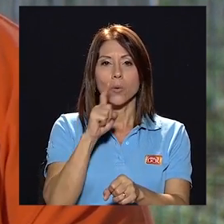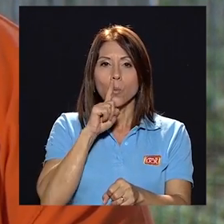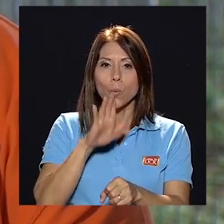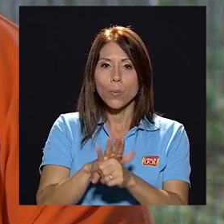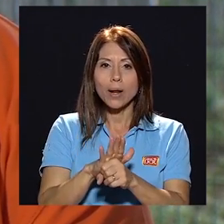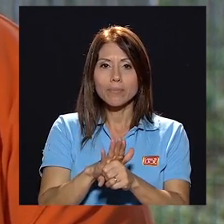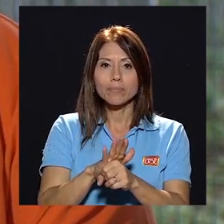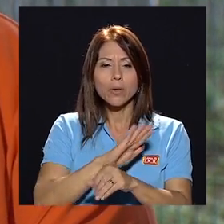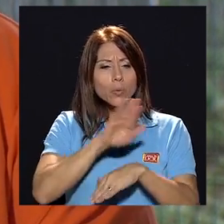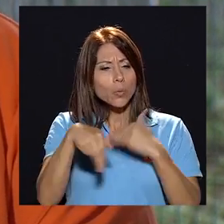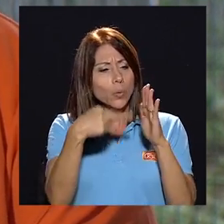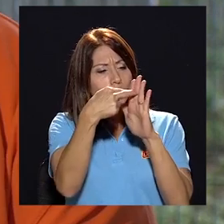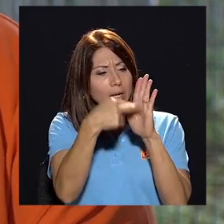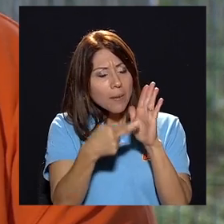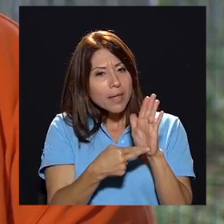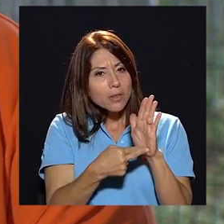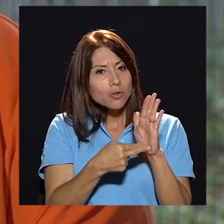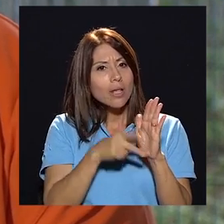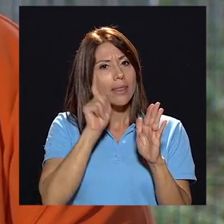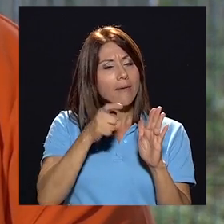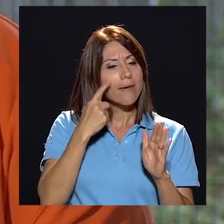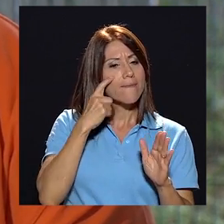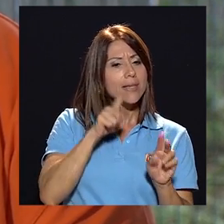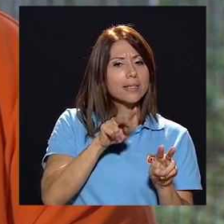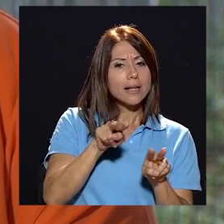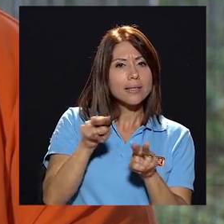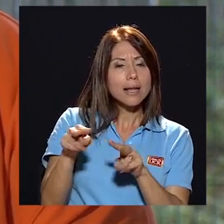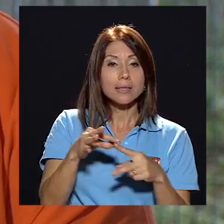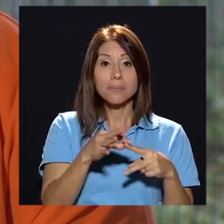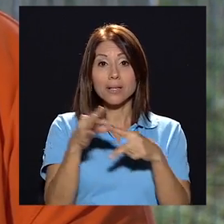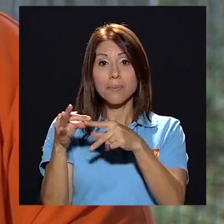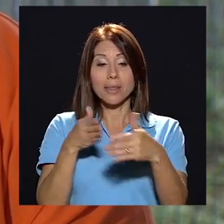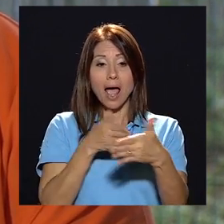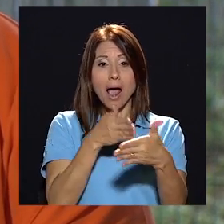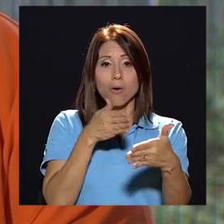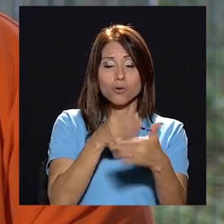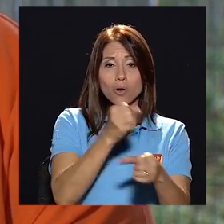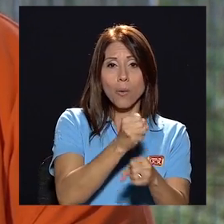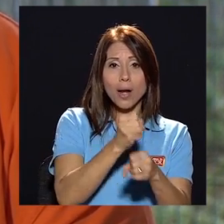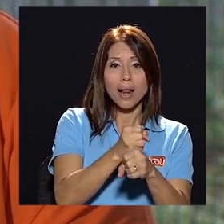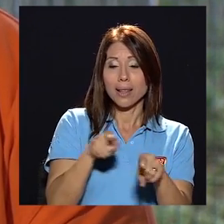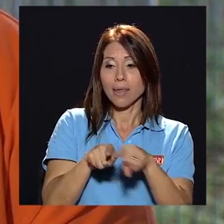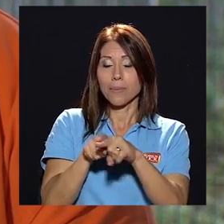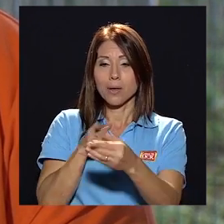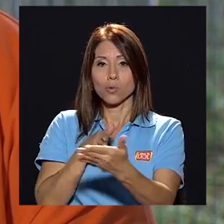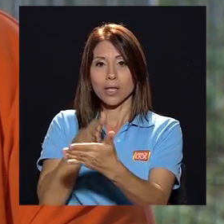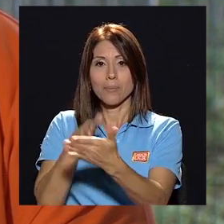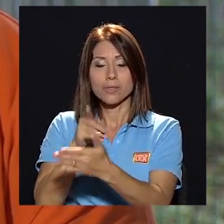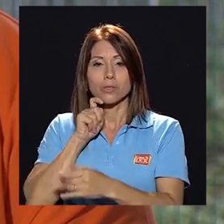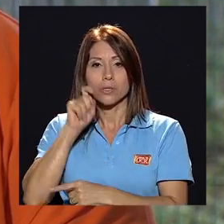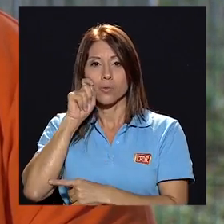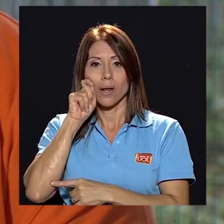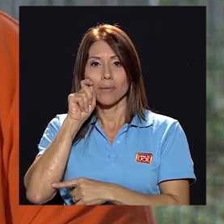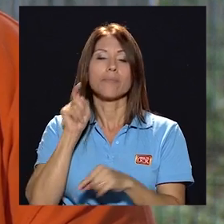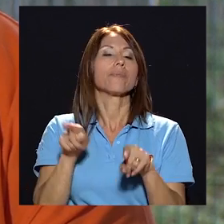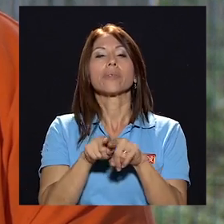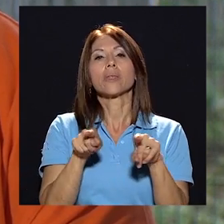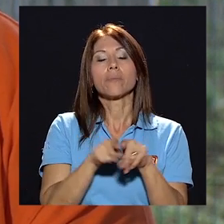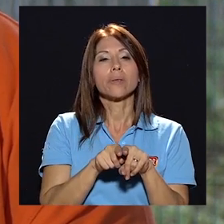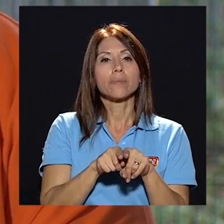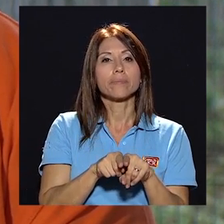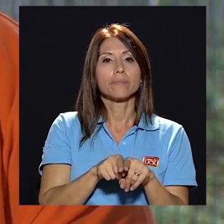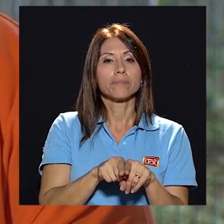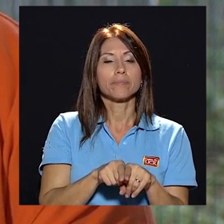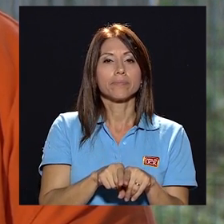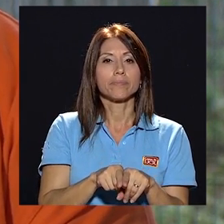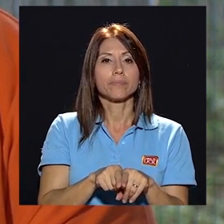fiscalizar fiscalizar todos los reglamentos en especial de acoso laboral el de hostigamiento sexual y también el laboral en